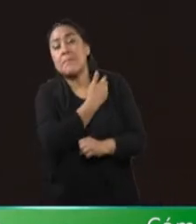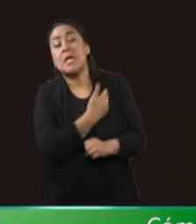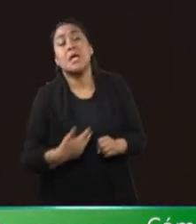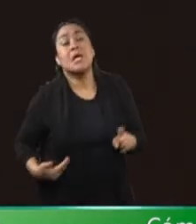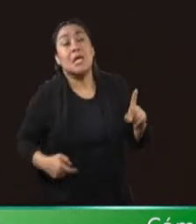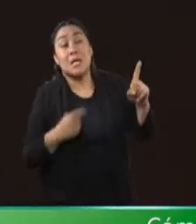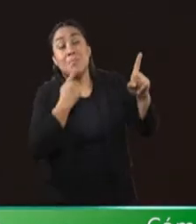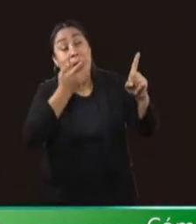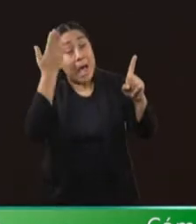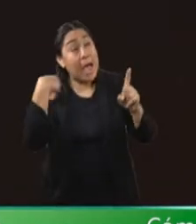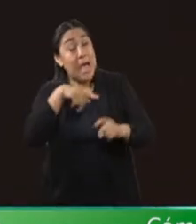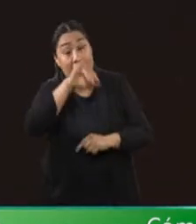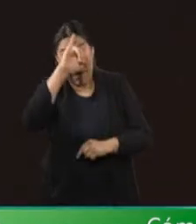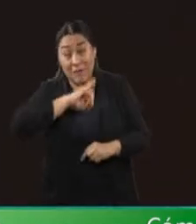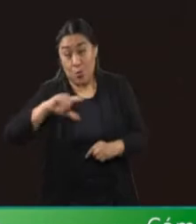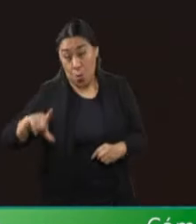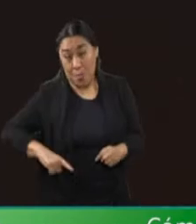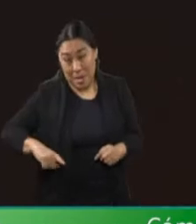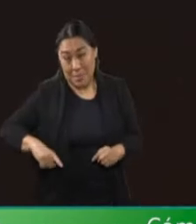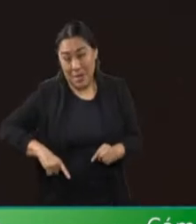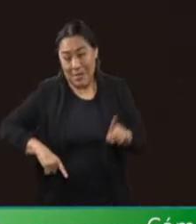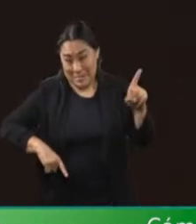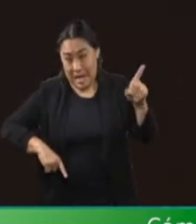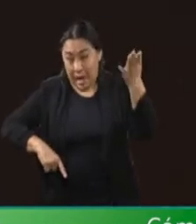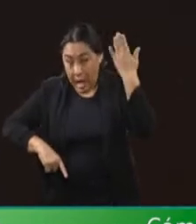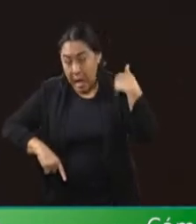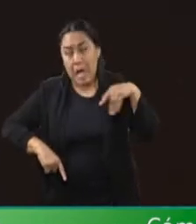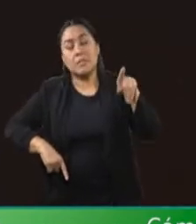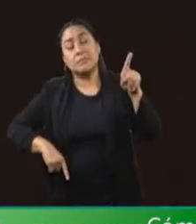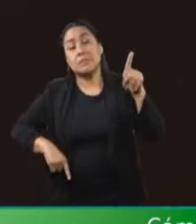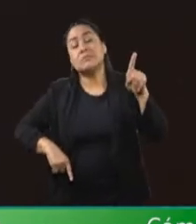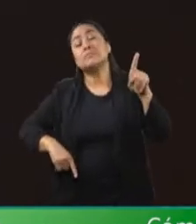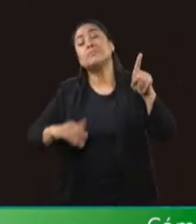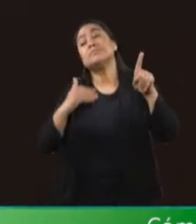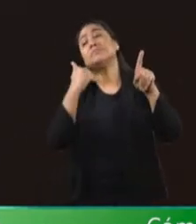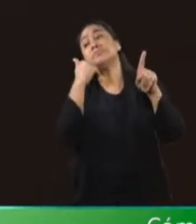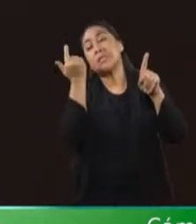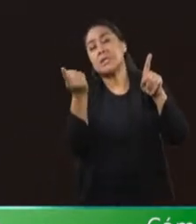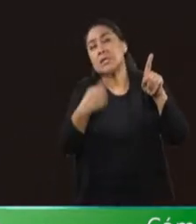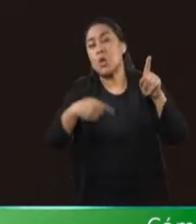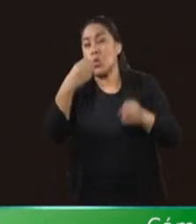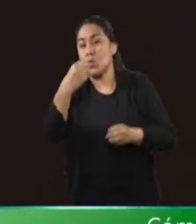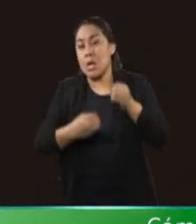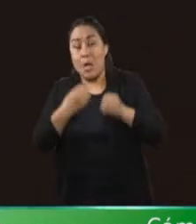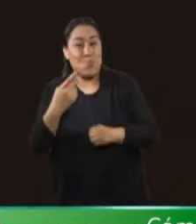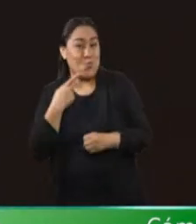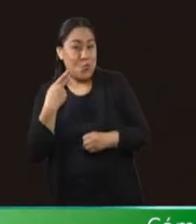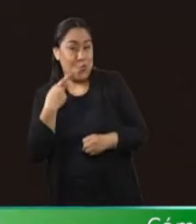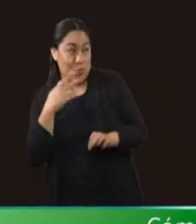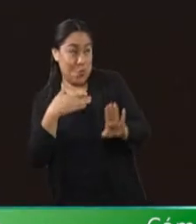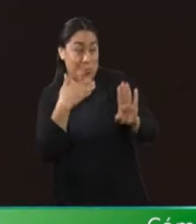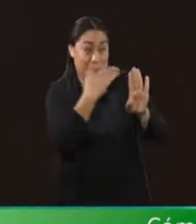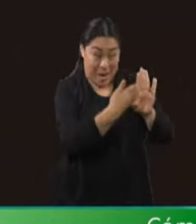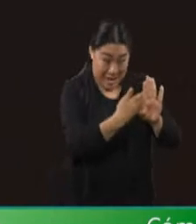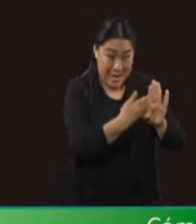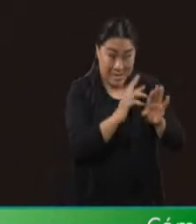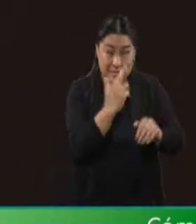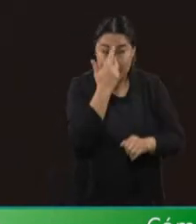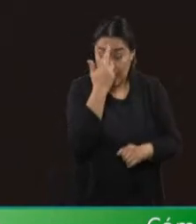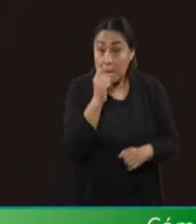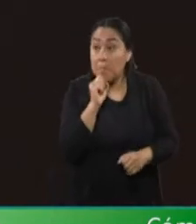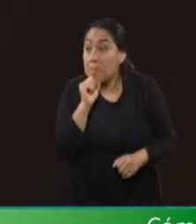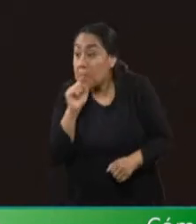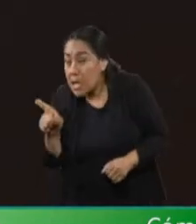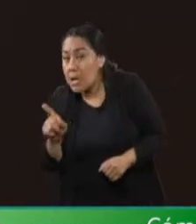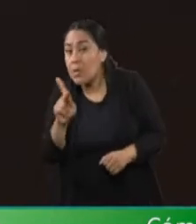Obrador cuando era jefe de gobierno y le pusieron o le pretendieron hacer un juicio político, precisamente el